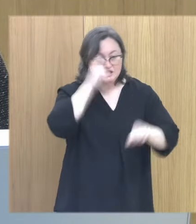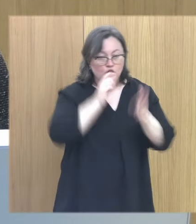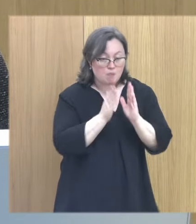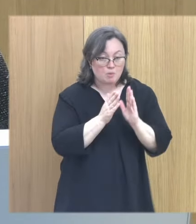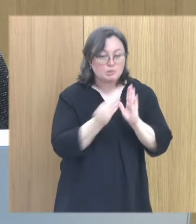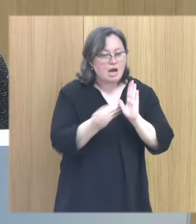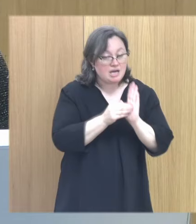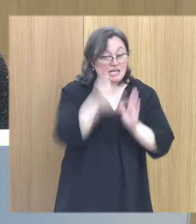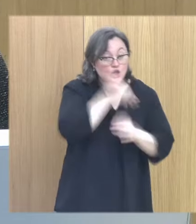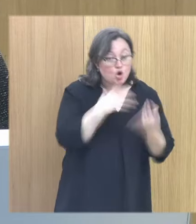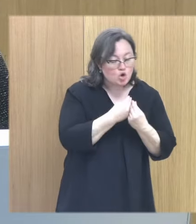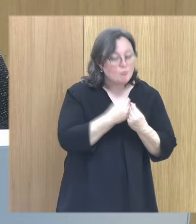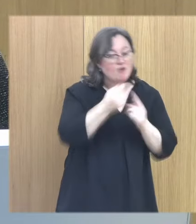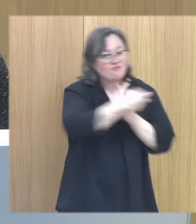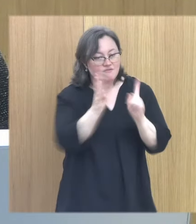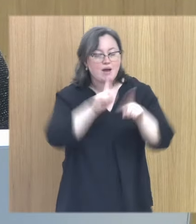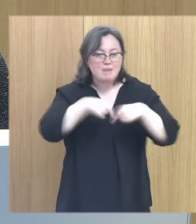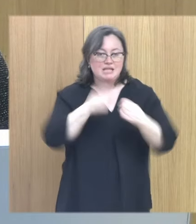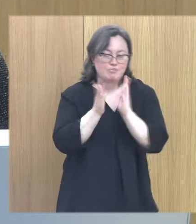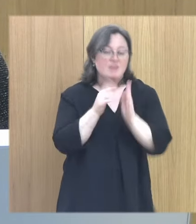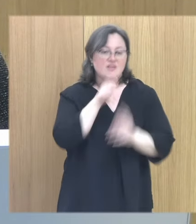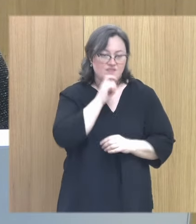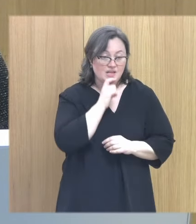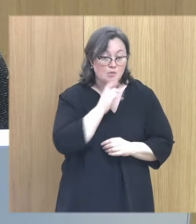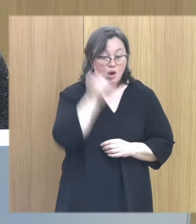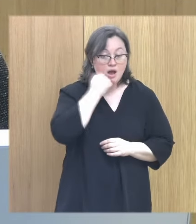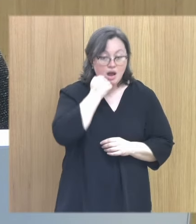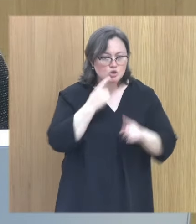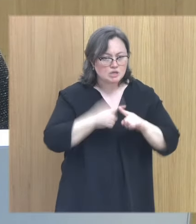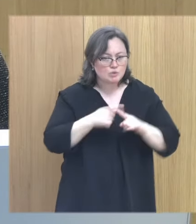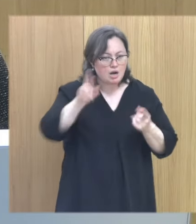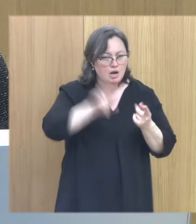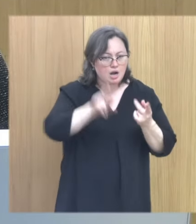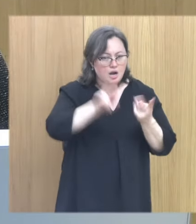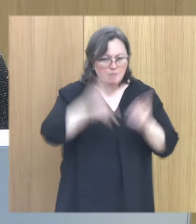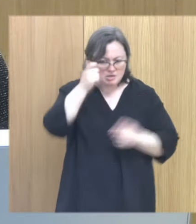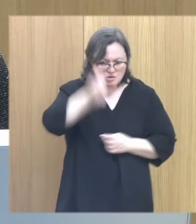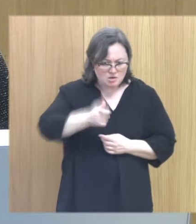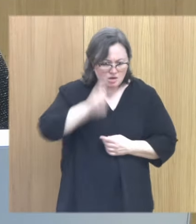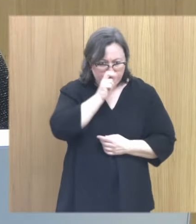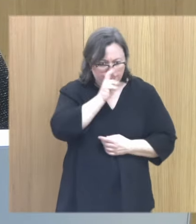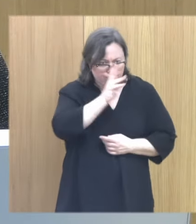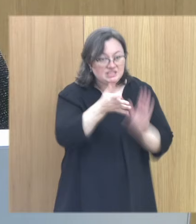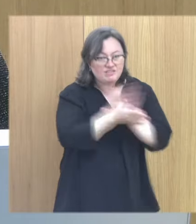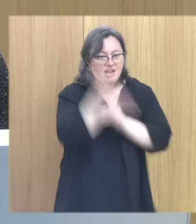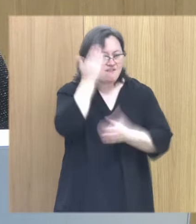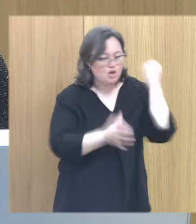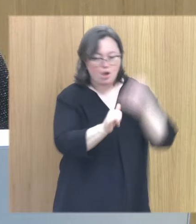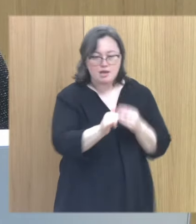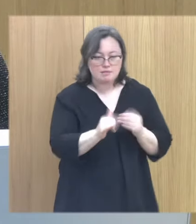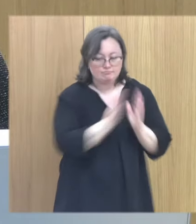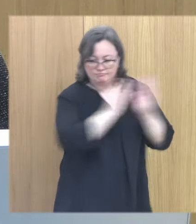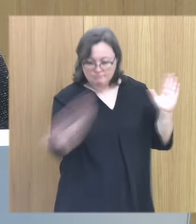no solo con el niño, sino con su familia. Cuando el abuso sexual se mantiene en el tiempo, es porque algo ha fallado, algo ha